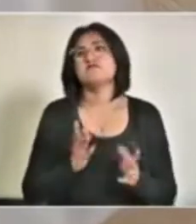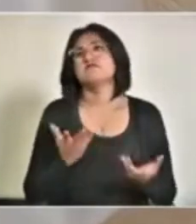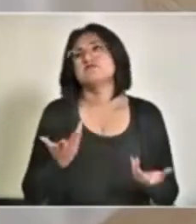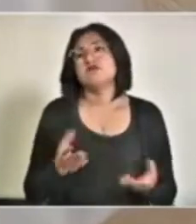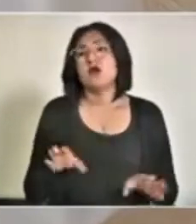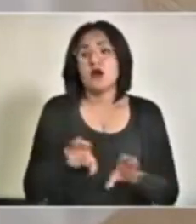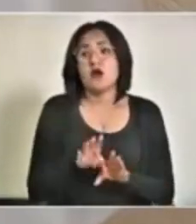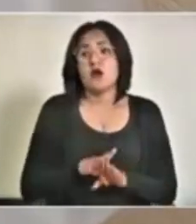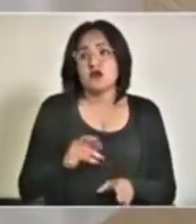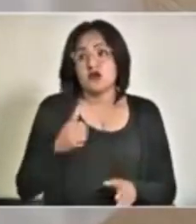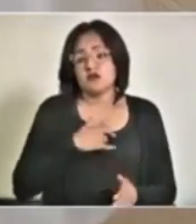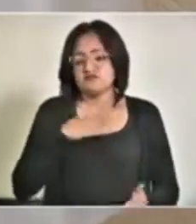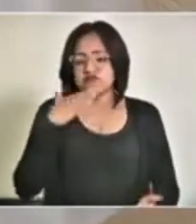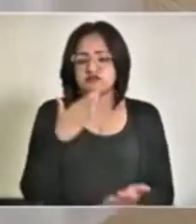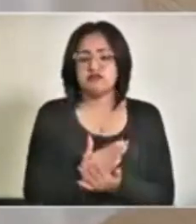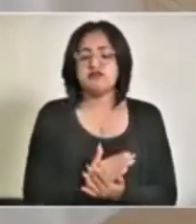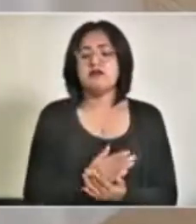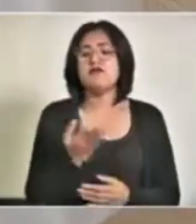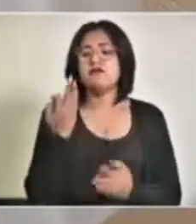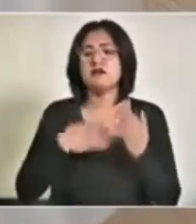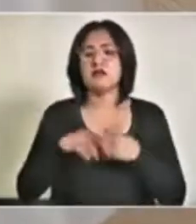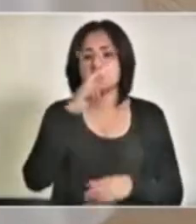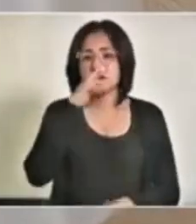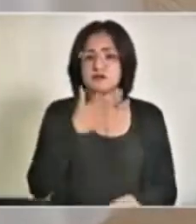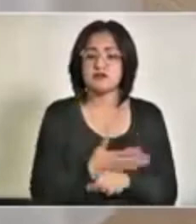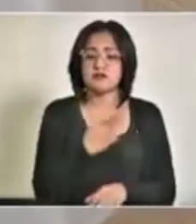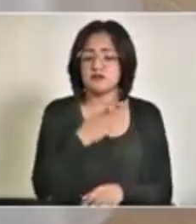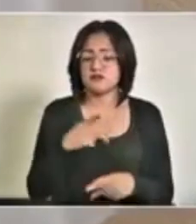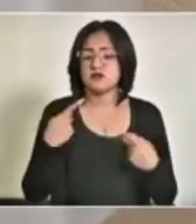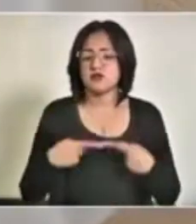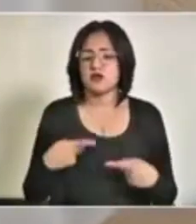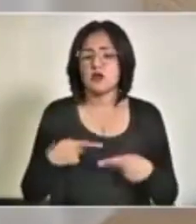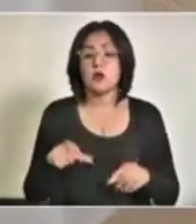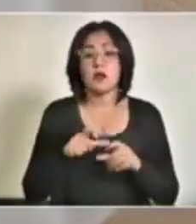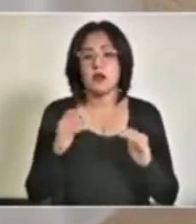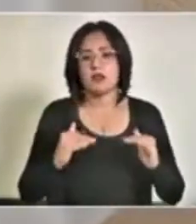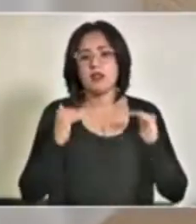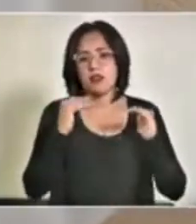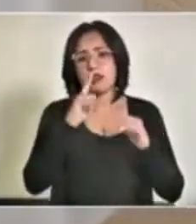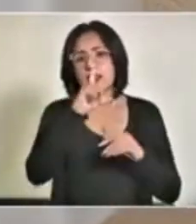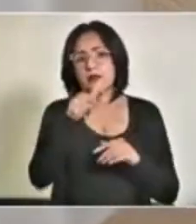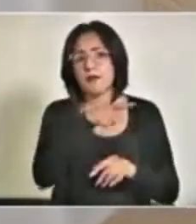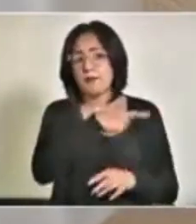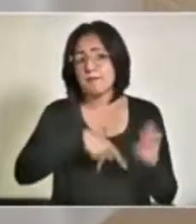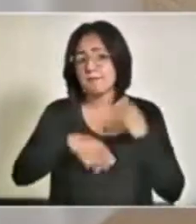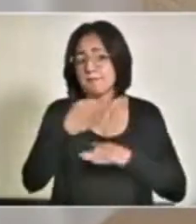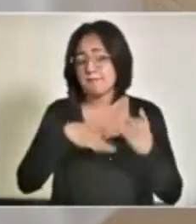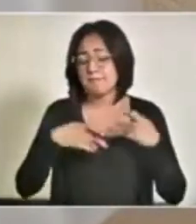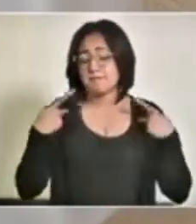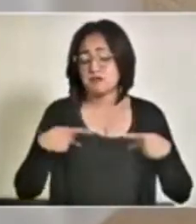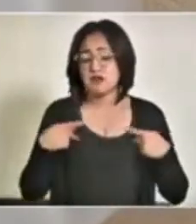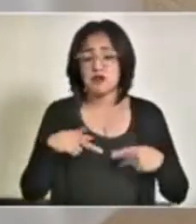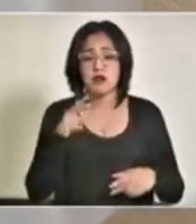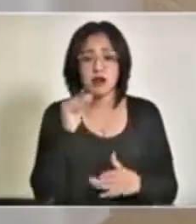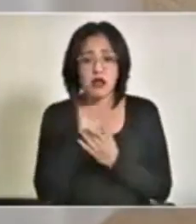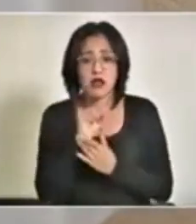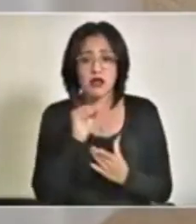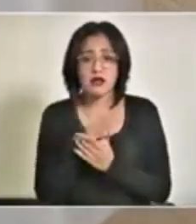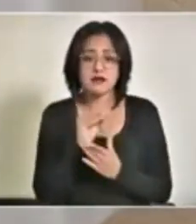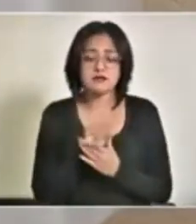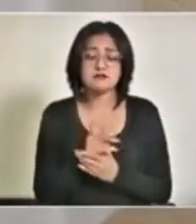tanta irresponsabilidad si llegamos a esos extremos. ¿No habrá?